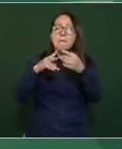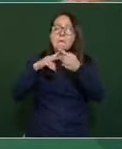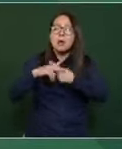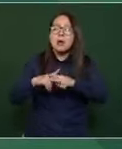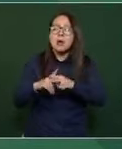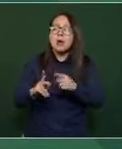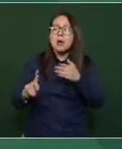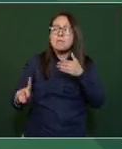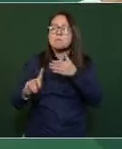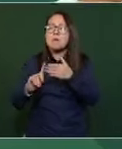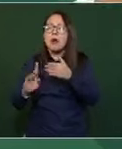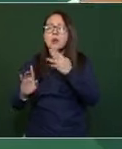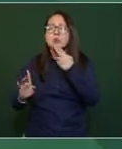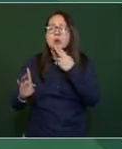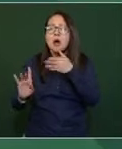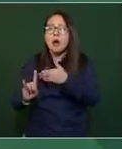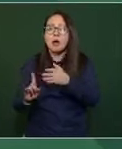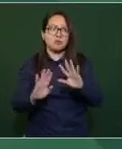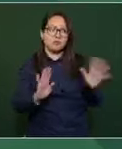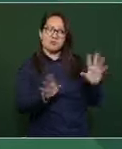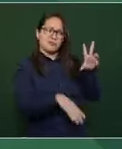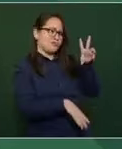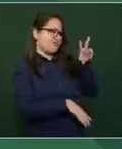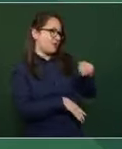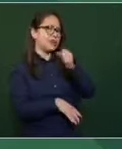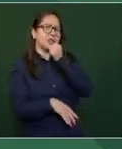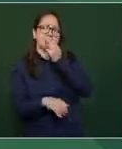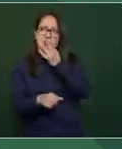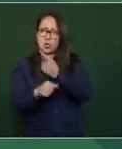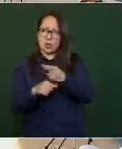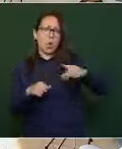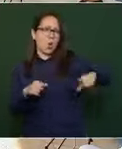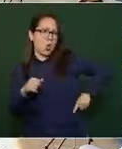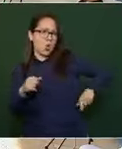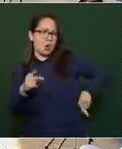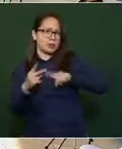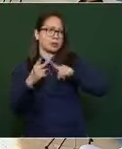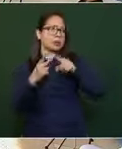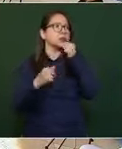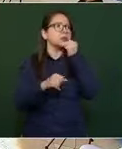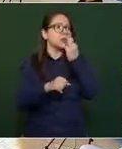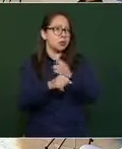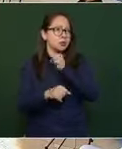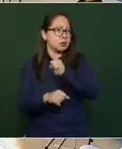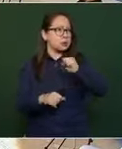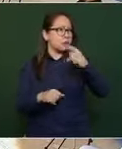les dije al secretario de Gobernación y a la secretaria de Seguridad Pública, no,